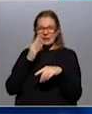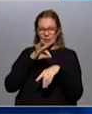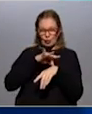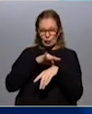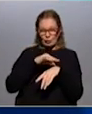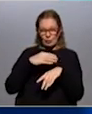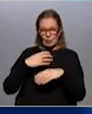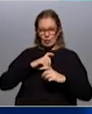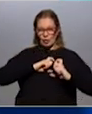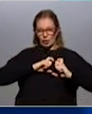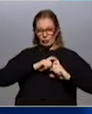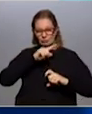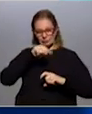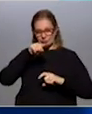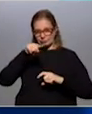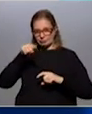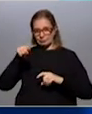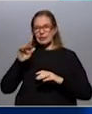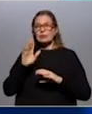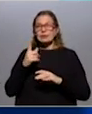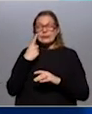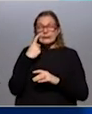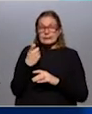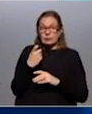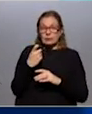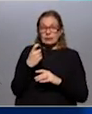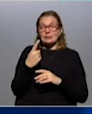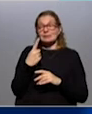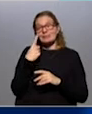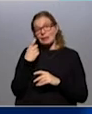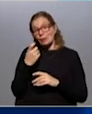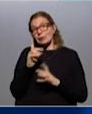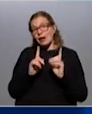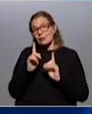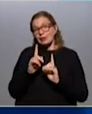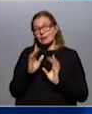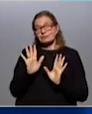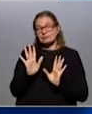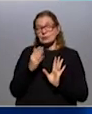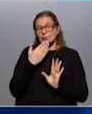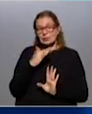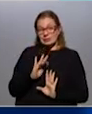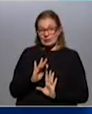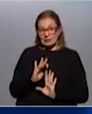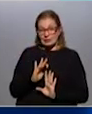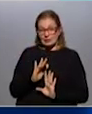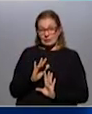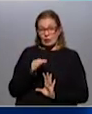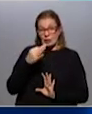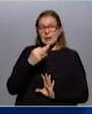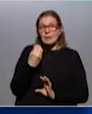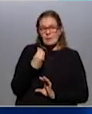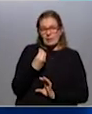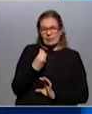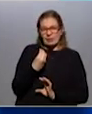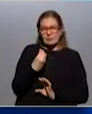Entonces, claro, si no lo tratás a la serie, te podés llegar a inferir cosas que tal vez no sean las más adecuadas en términos de cómo estás leyendo la realidad. Pero